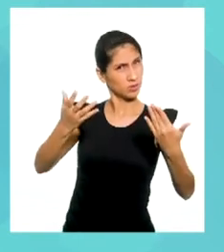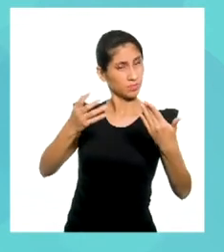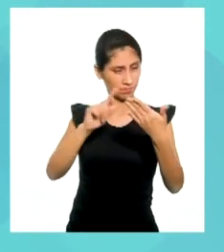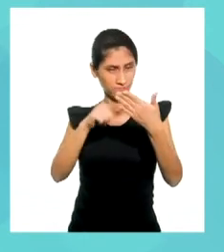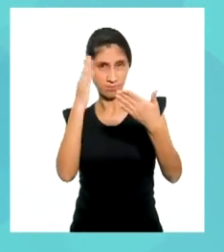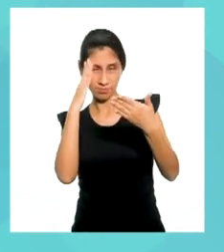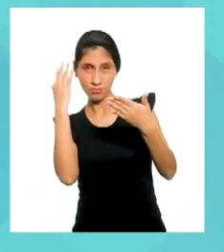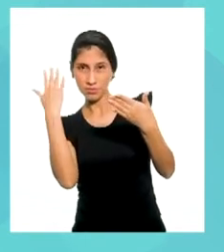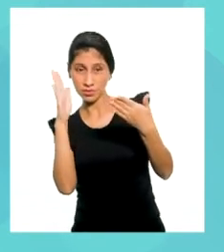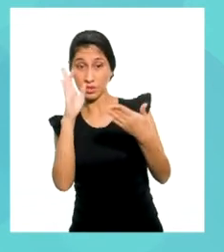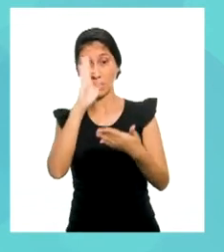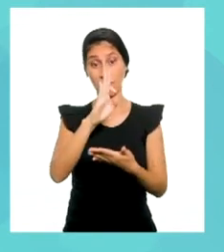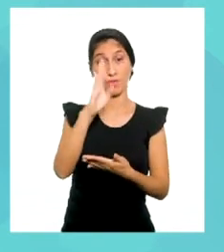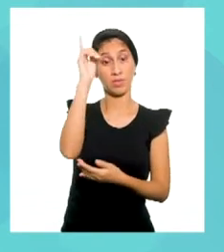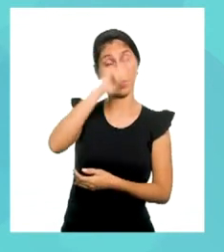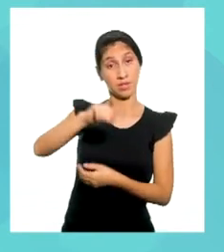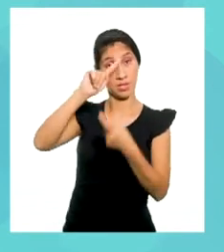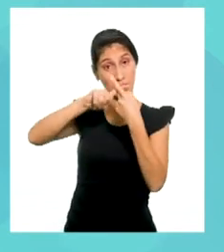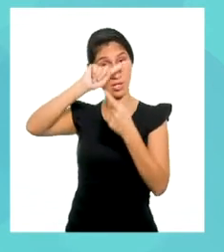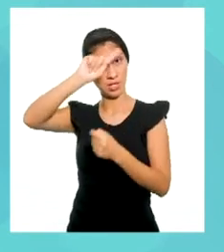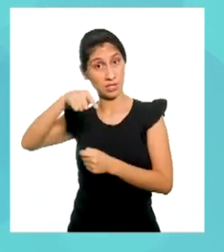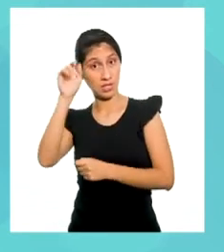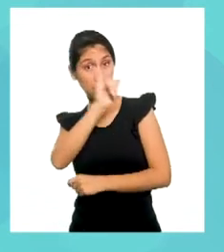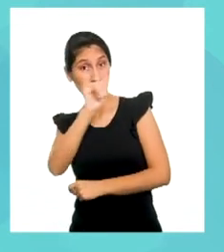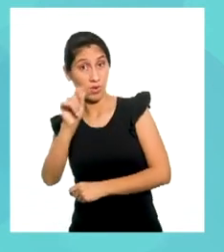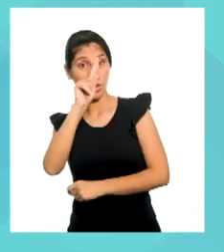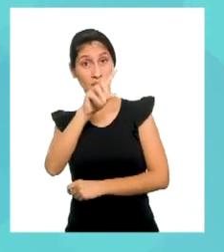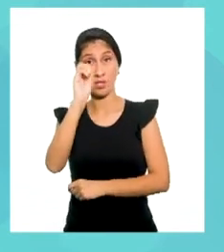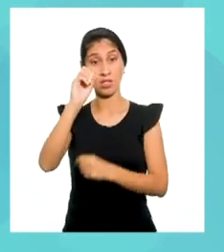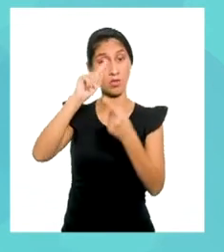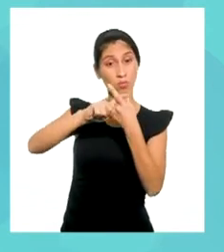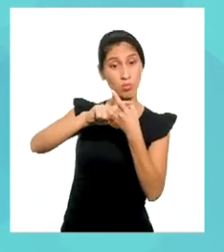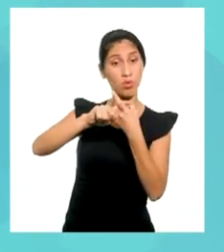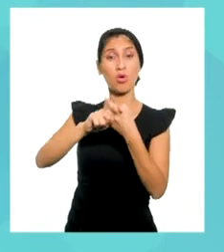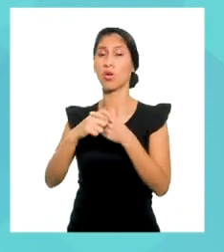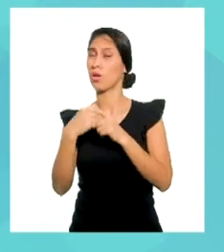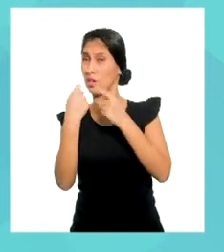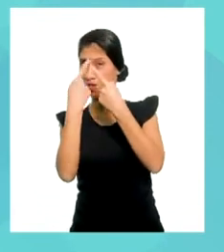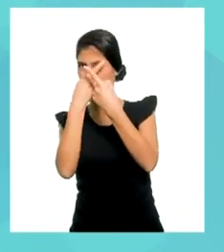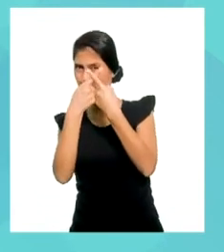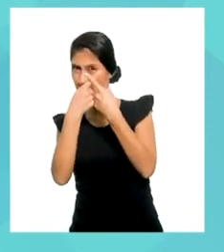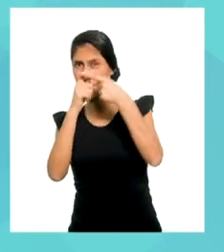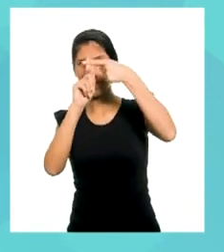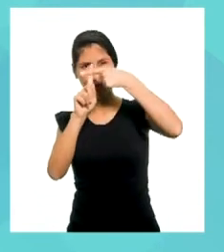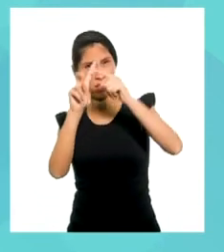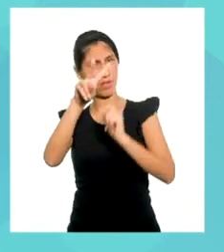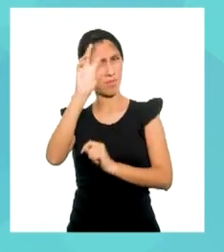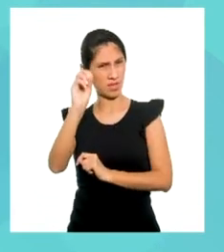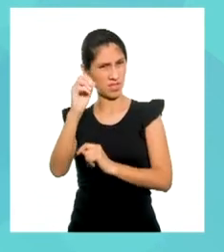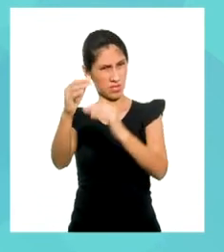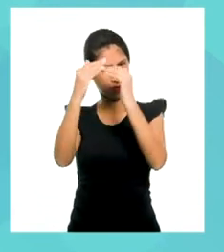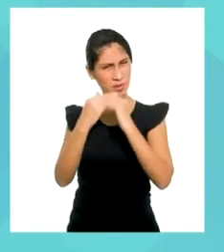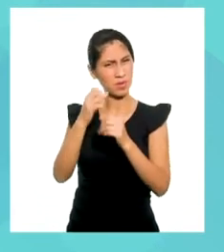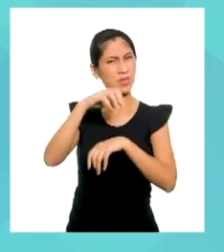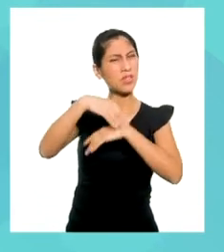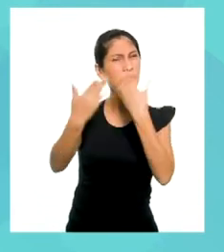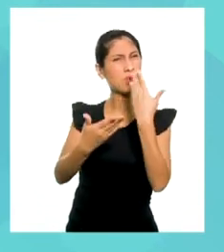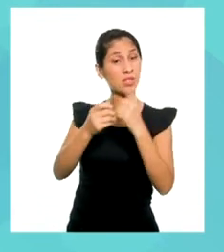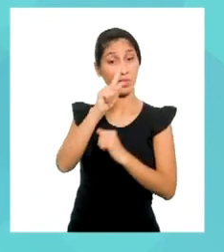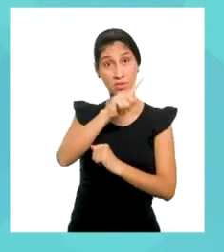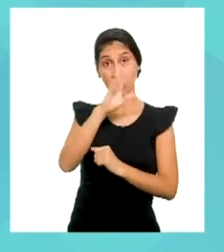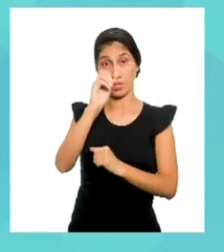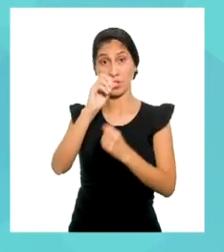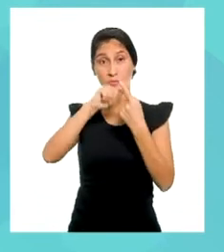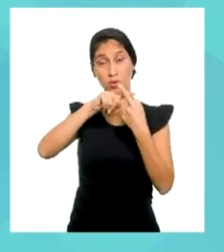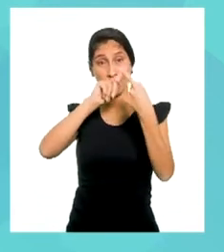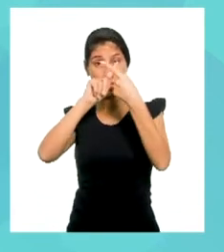si sabemos que f de X es 10 por X más 20, lo igualamos. Y tenemos que 10